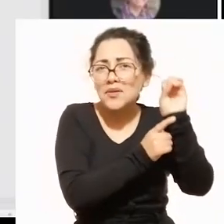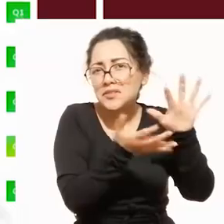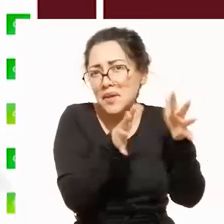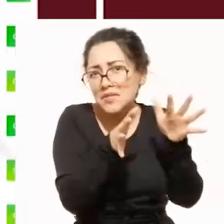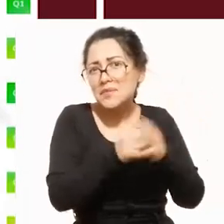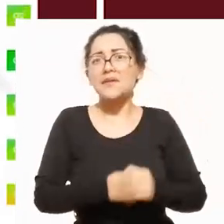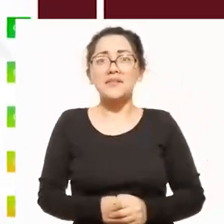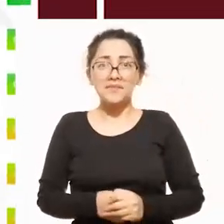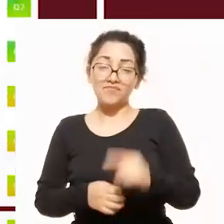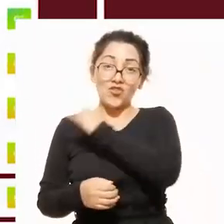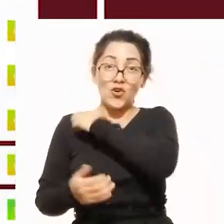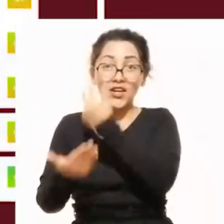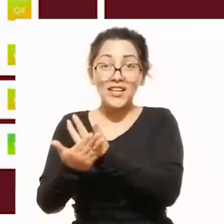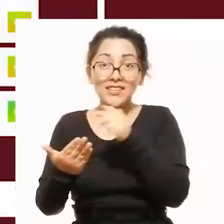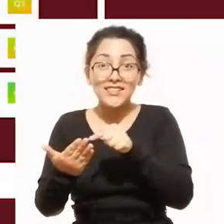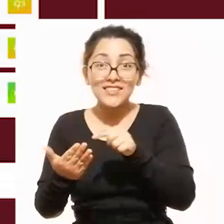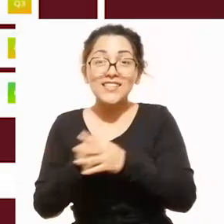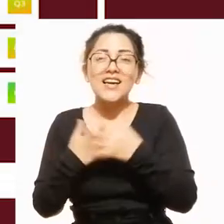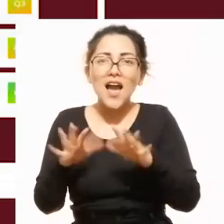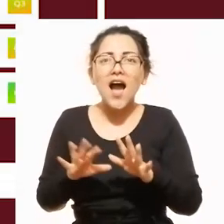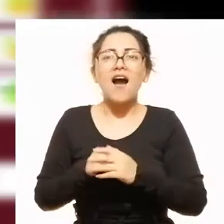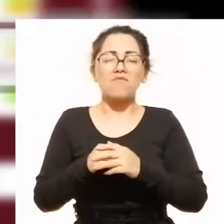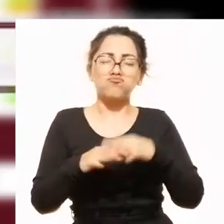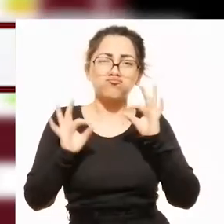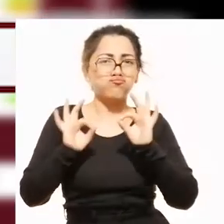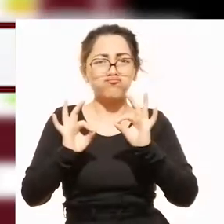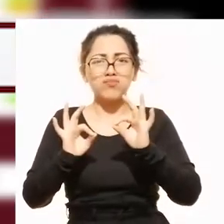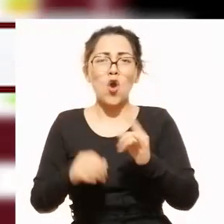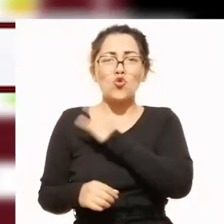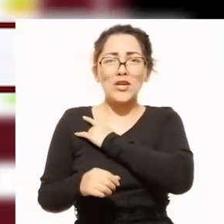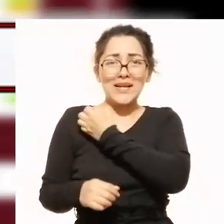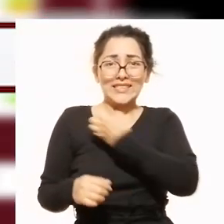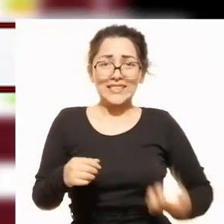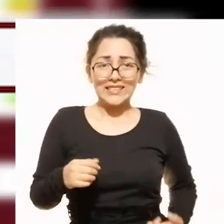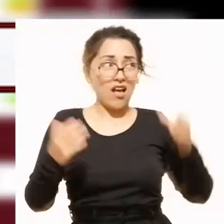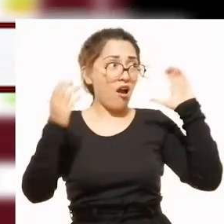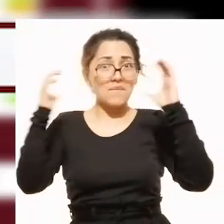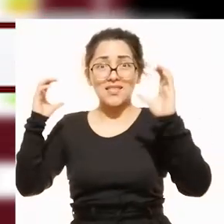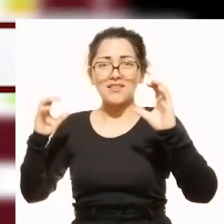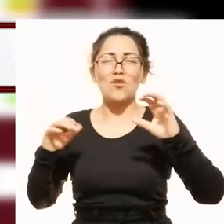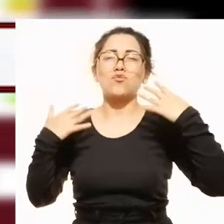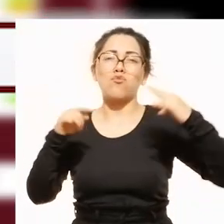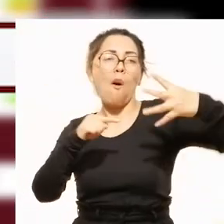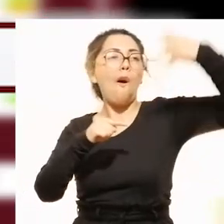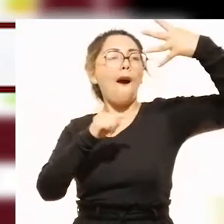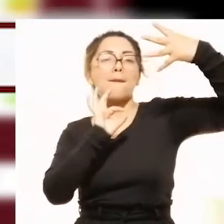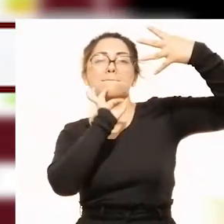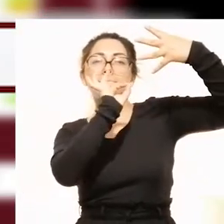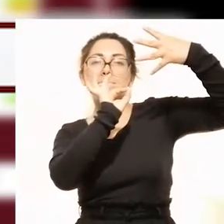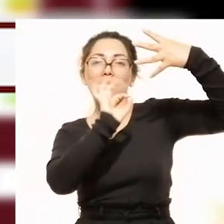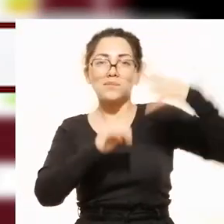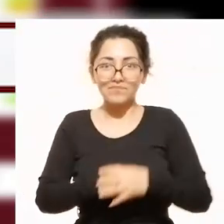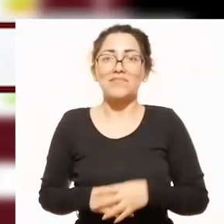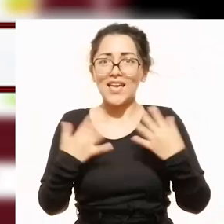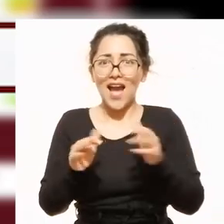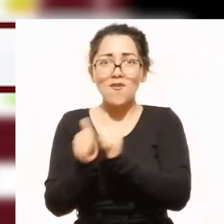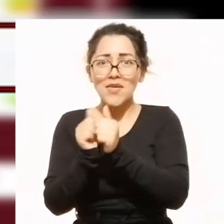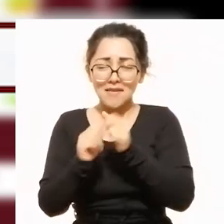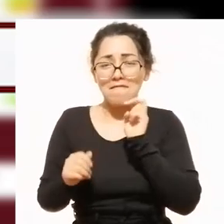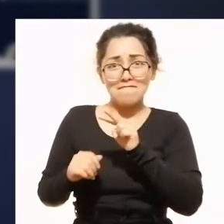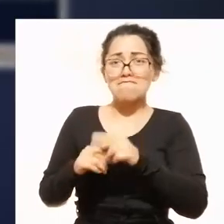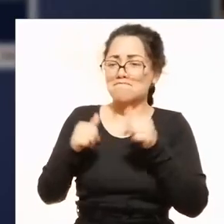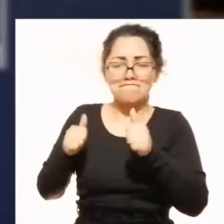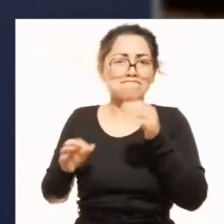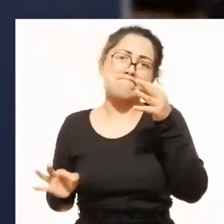promedio. La UNSA se encuentra entre las cuatro mejores universidades públicas a nivel nacional en el último ranking